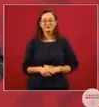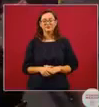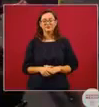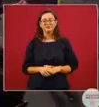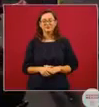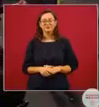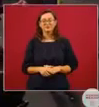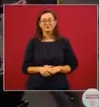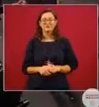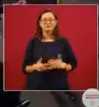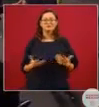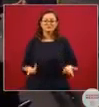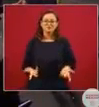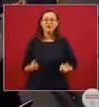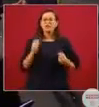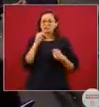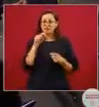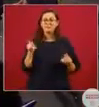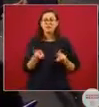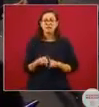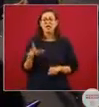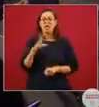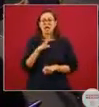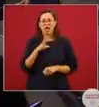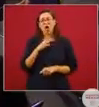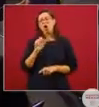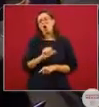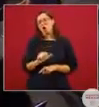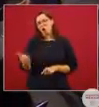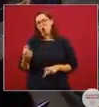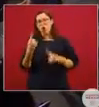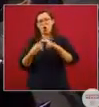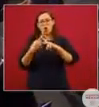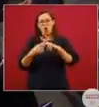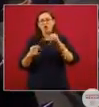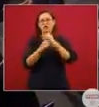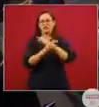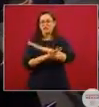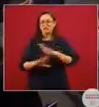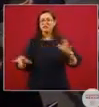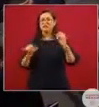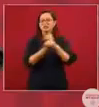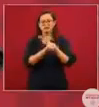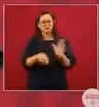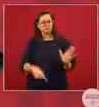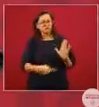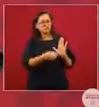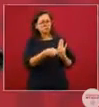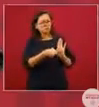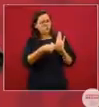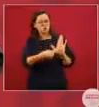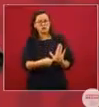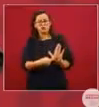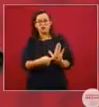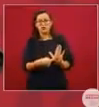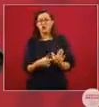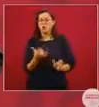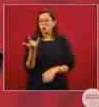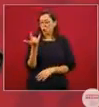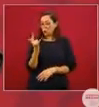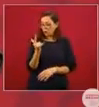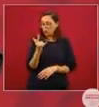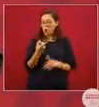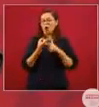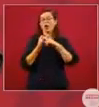Y tenemos otros indicadores que nos indican, nos señalan que ya julio